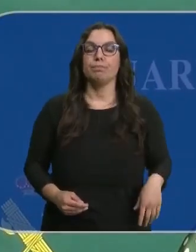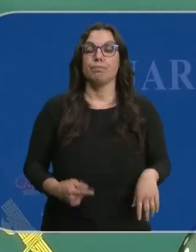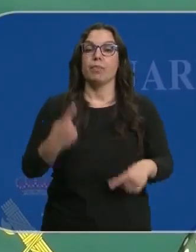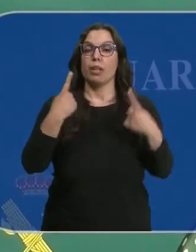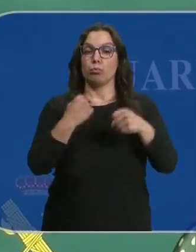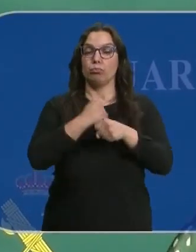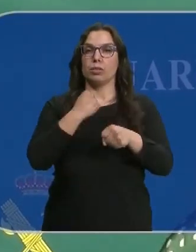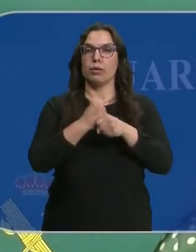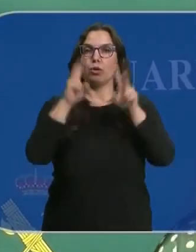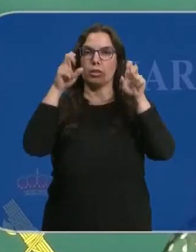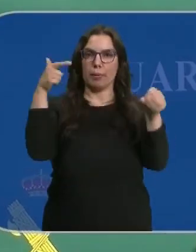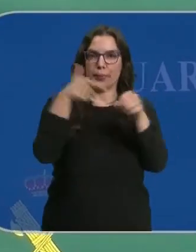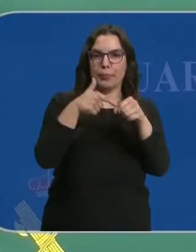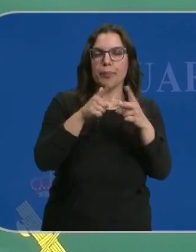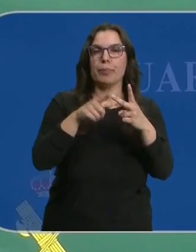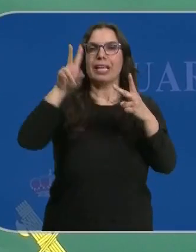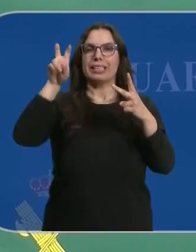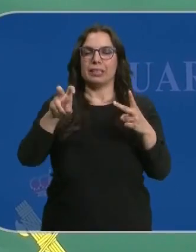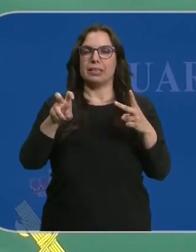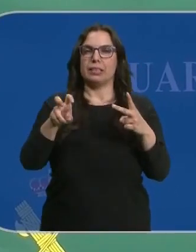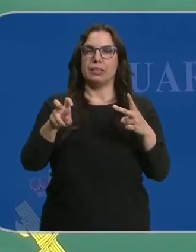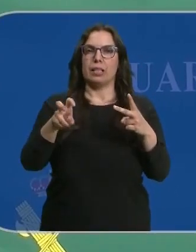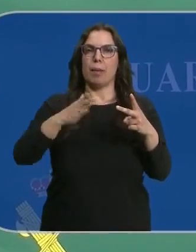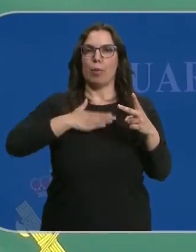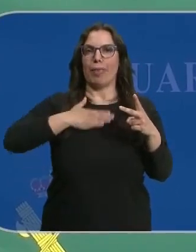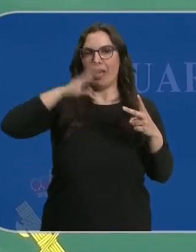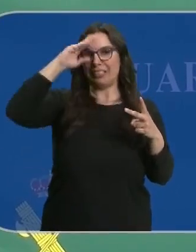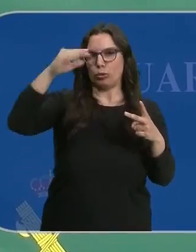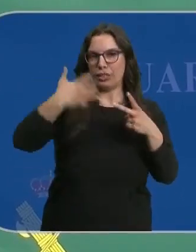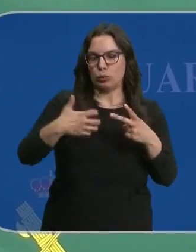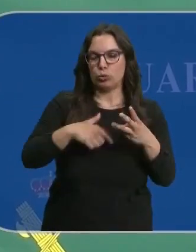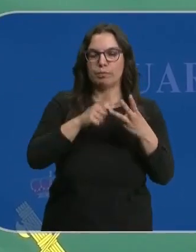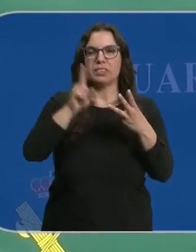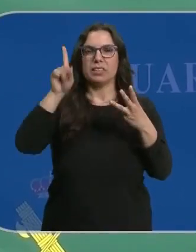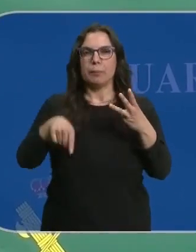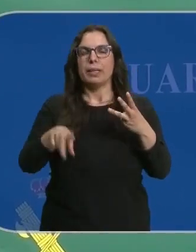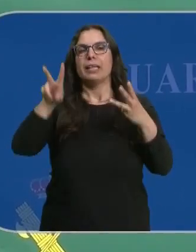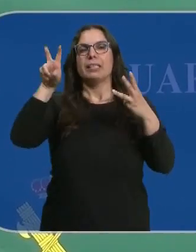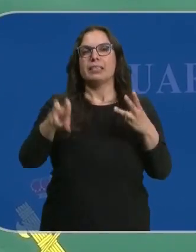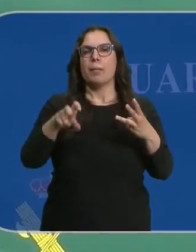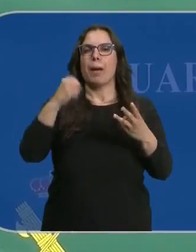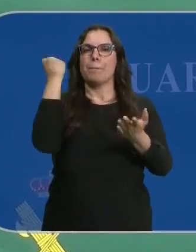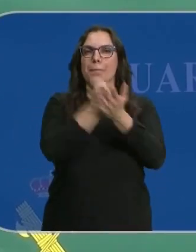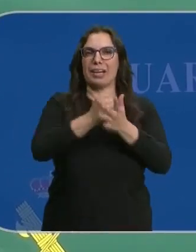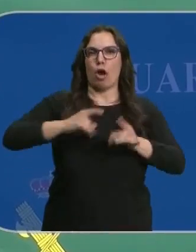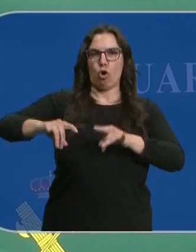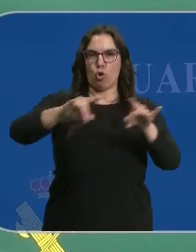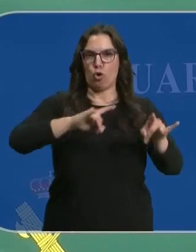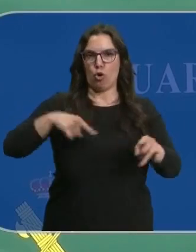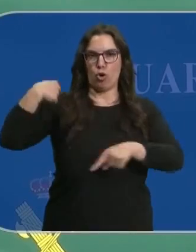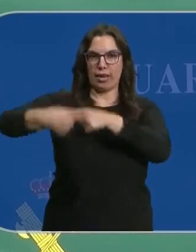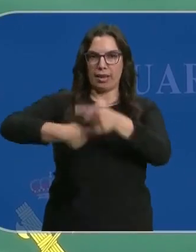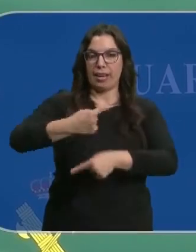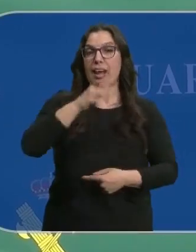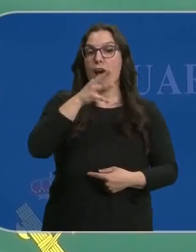Hay actuaciones en el tema de gasóleos, hay actuaciones en el tema de propiedad intelectual industrial, hay actuaciones en el tema de denominaciones de origen y ahora lo que